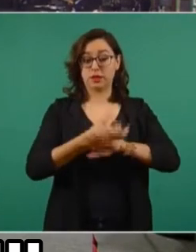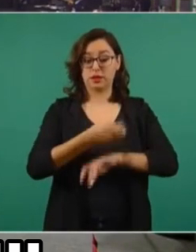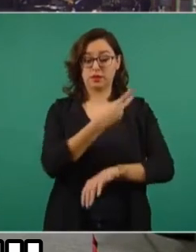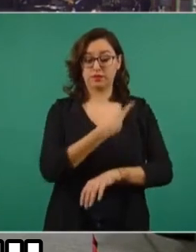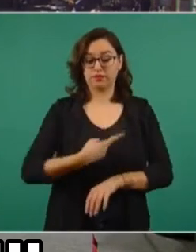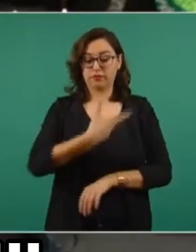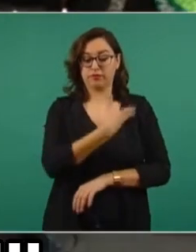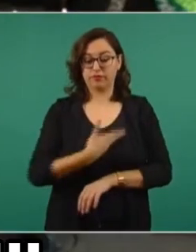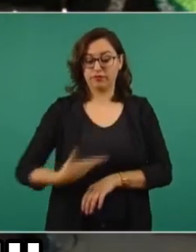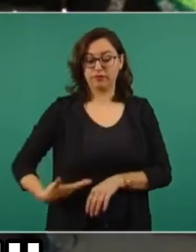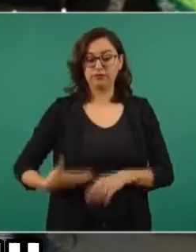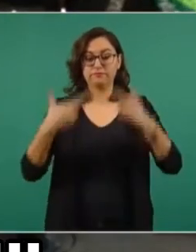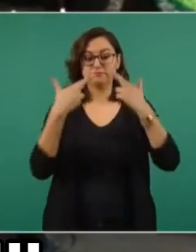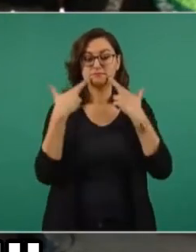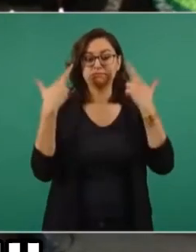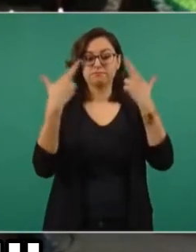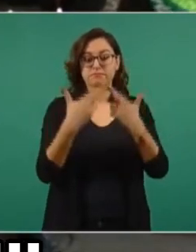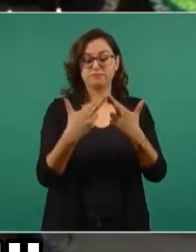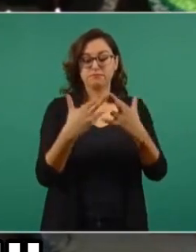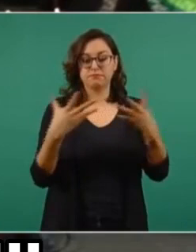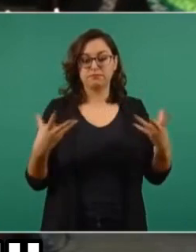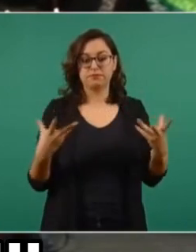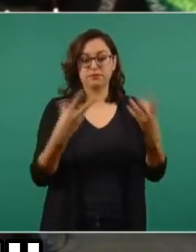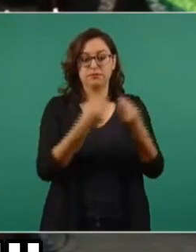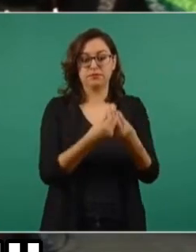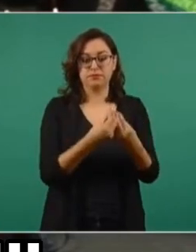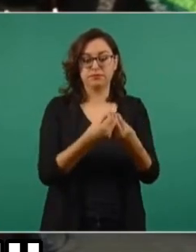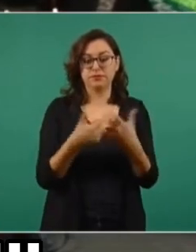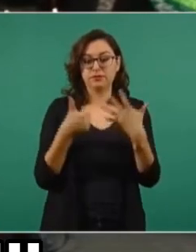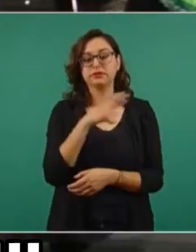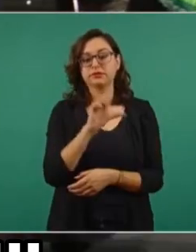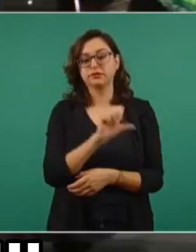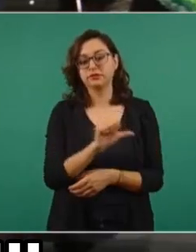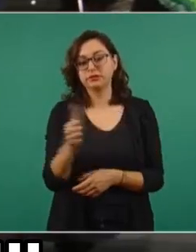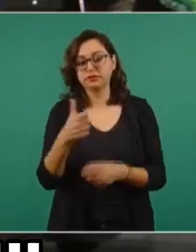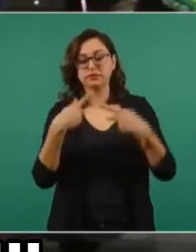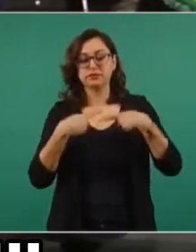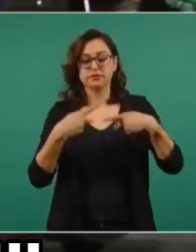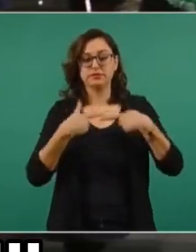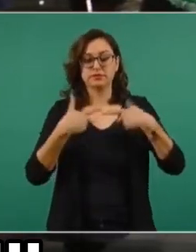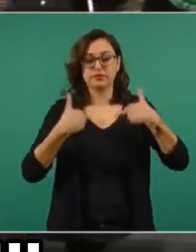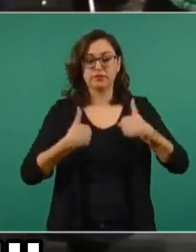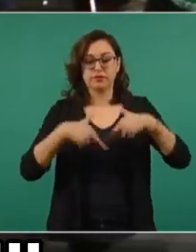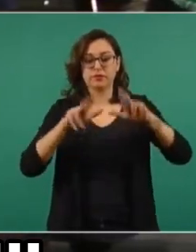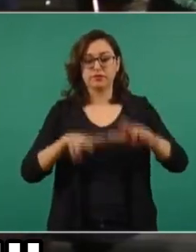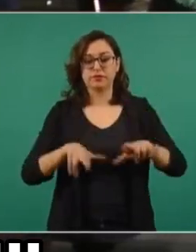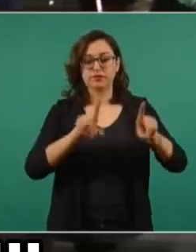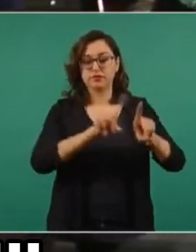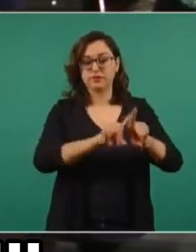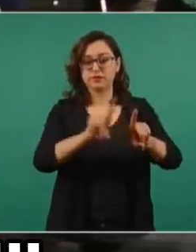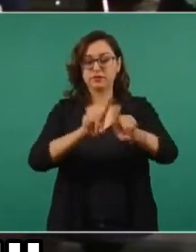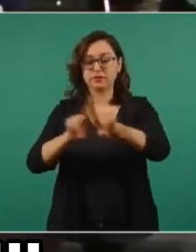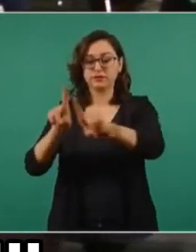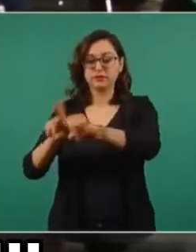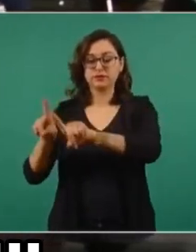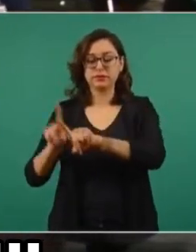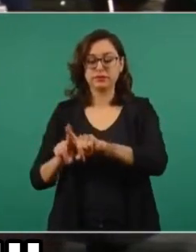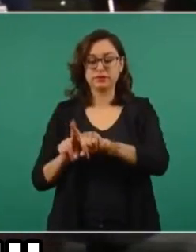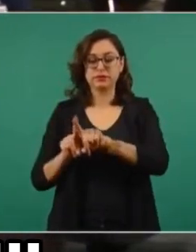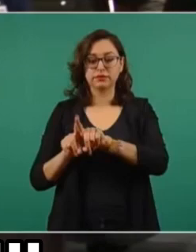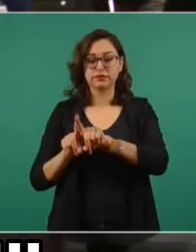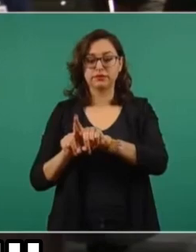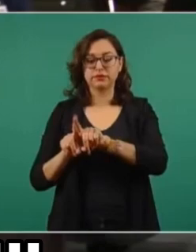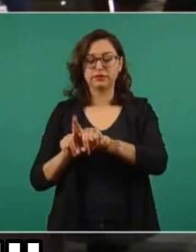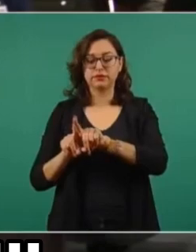privado con seis representantes del sector obrero. Aquí con la vicepresidenta Kamala Harris